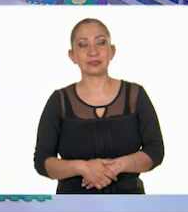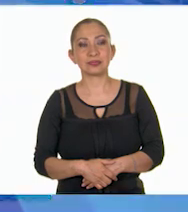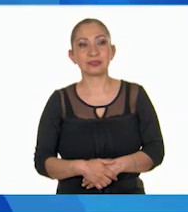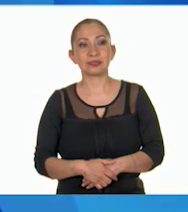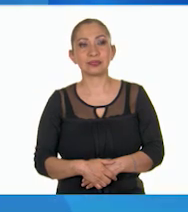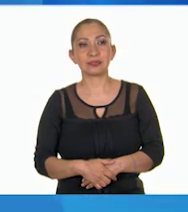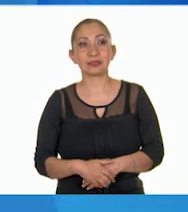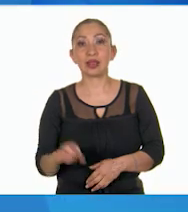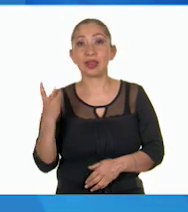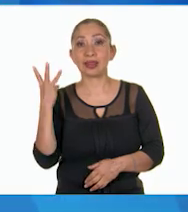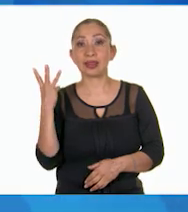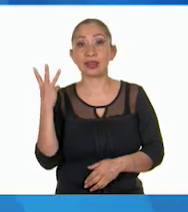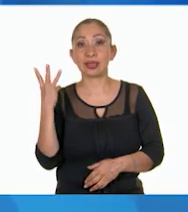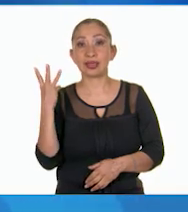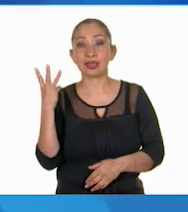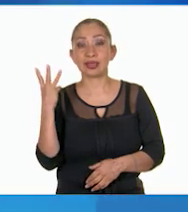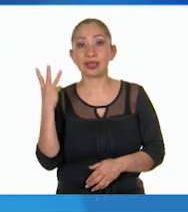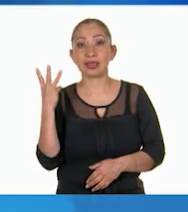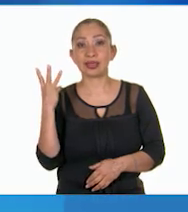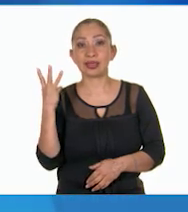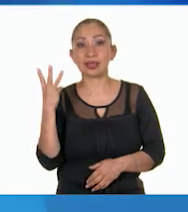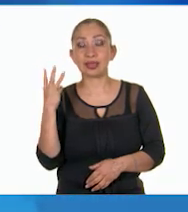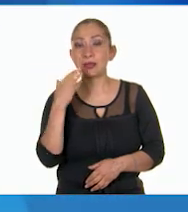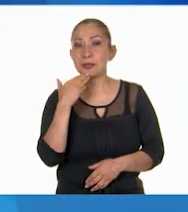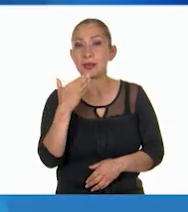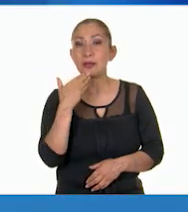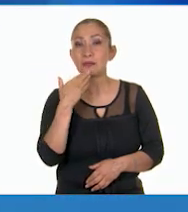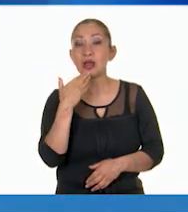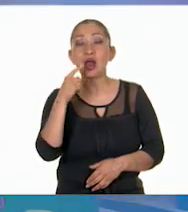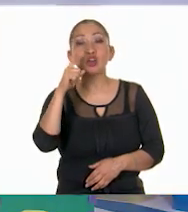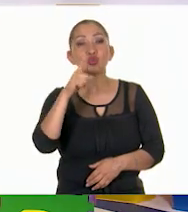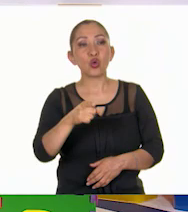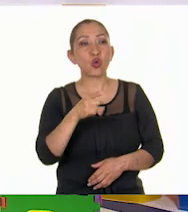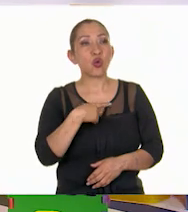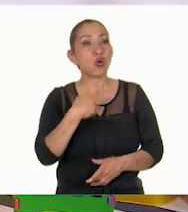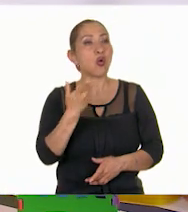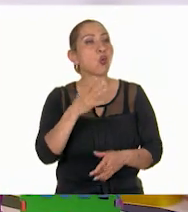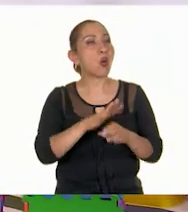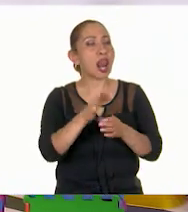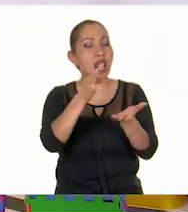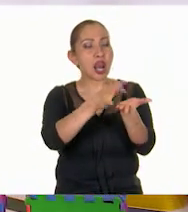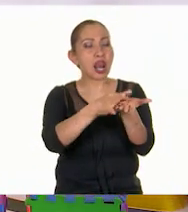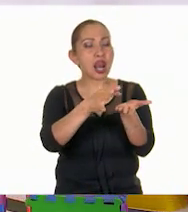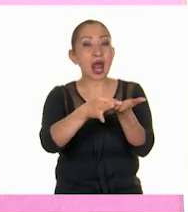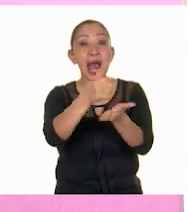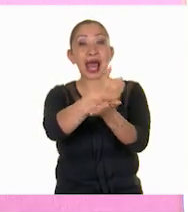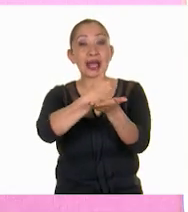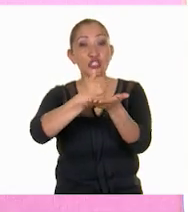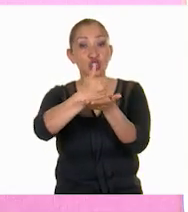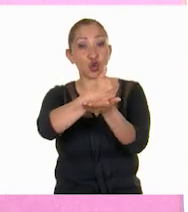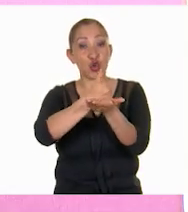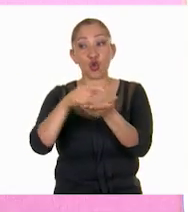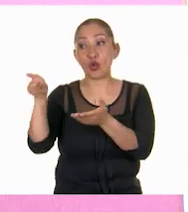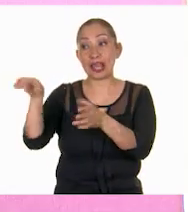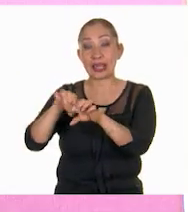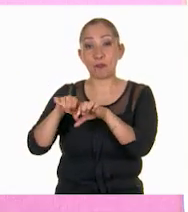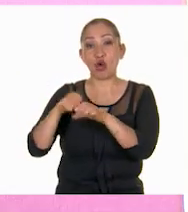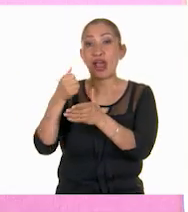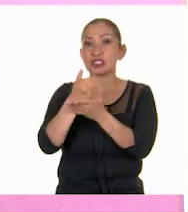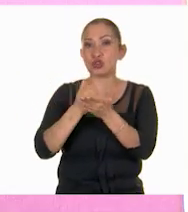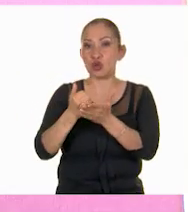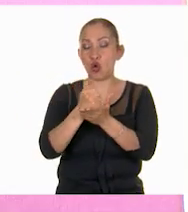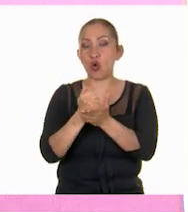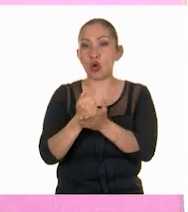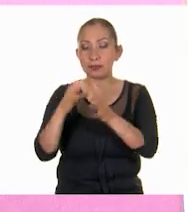Cayó tres. Muy bien. Entonces, tu ficha, ¿cuál quedamos? ¿Qué hora, Tina? La azul. Ellos son las azules. La la azul.